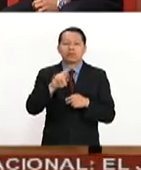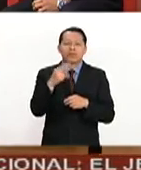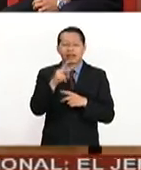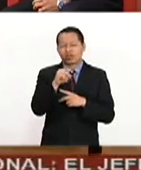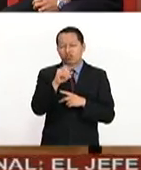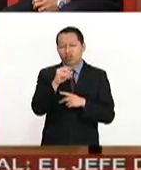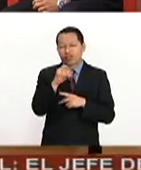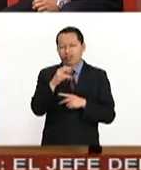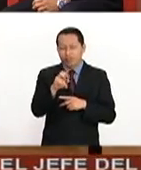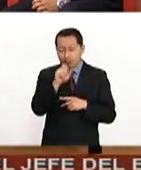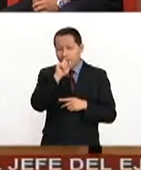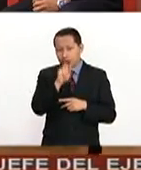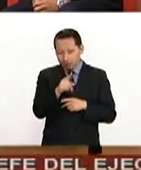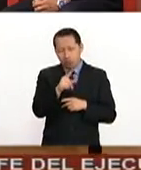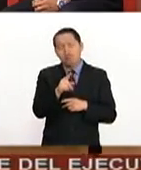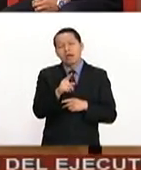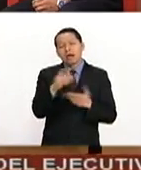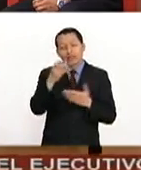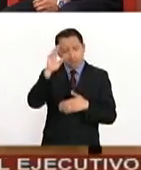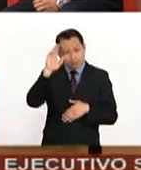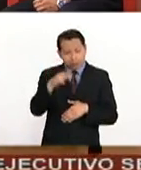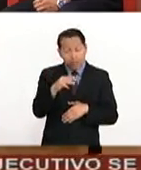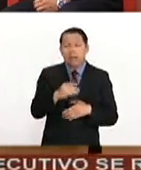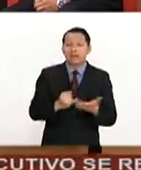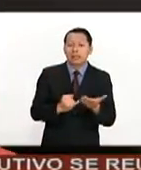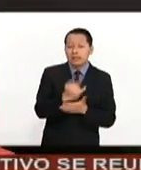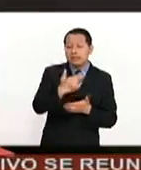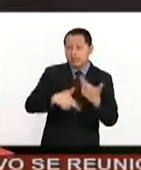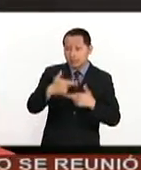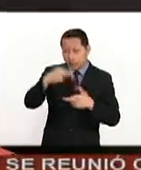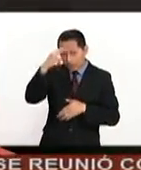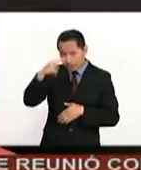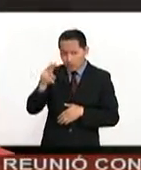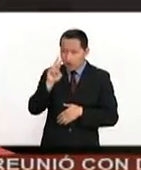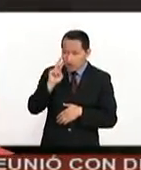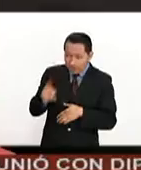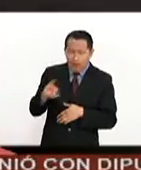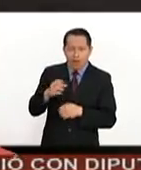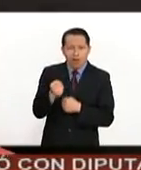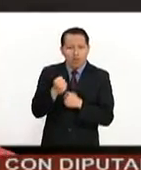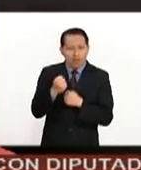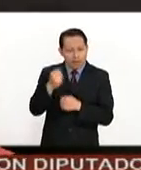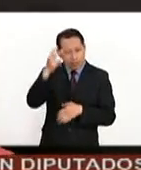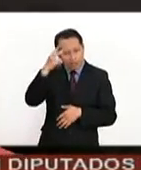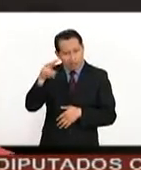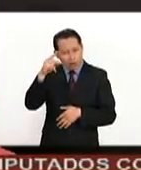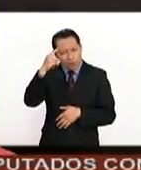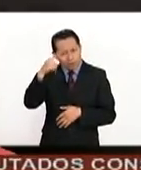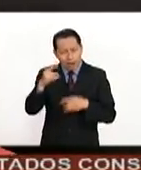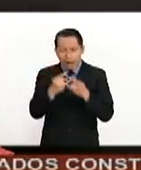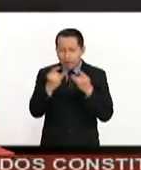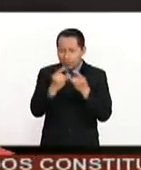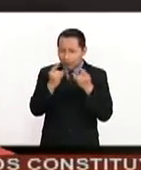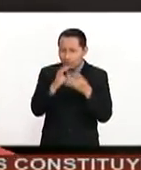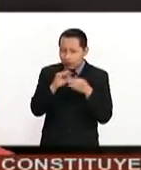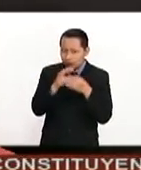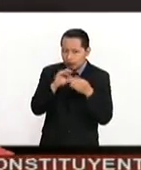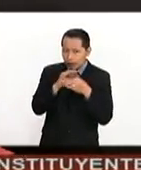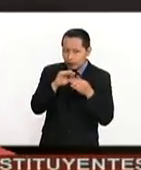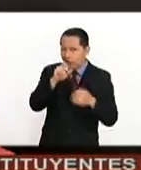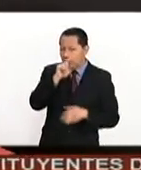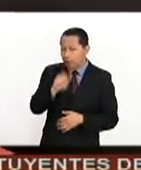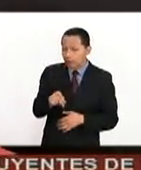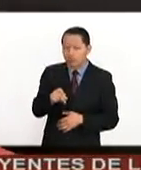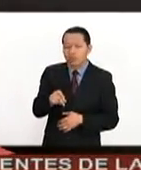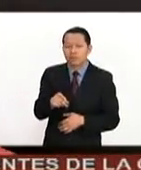y decidí regresar a México porque veo este gran potencial que tenemos en México para contar historias, las estudias creativas